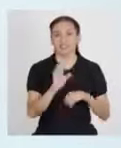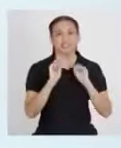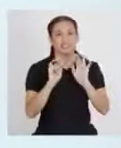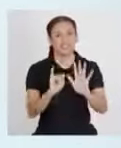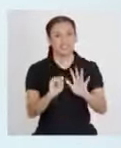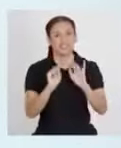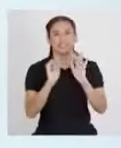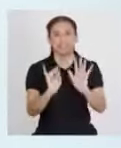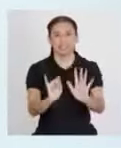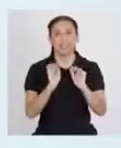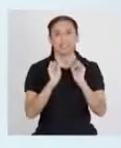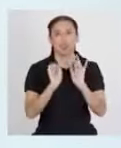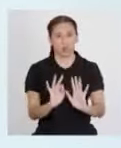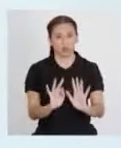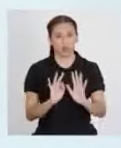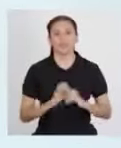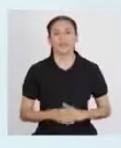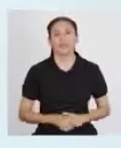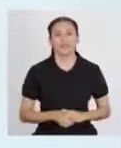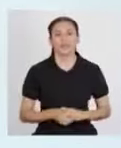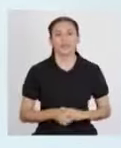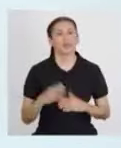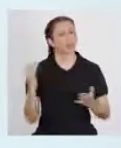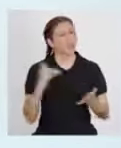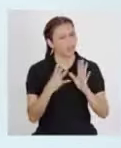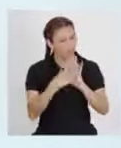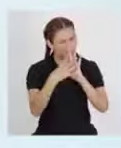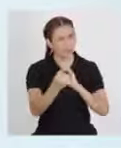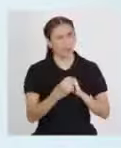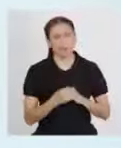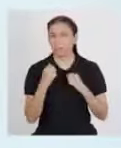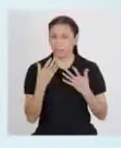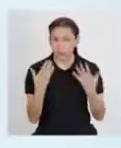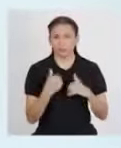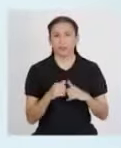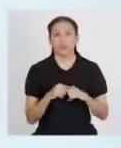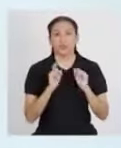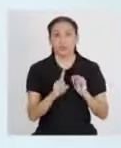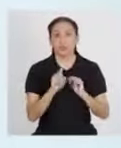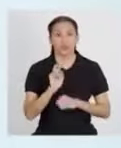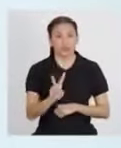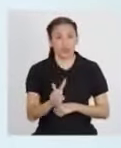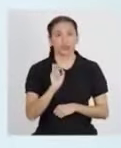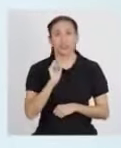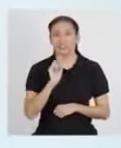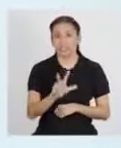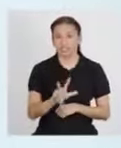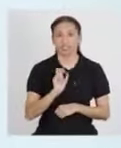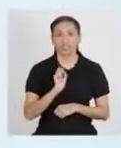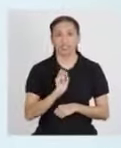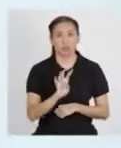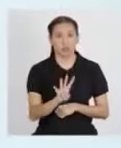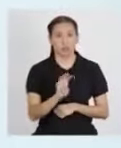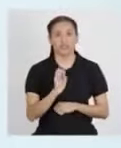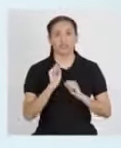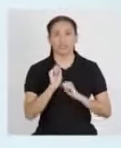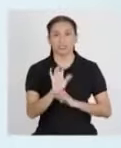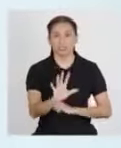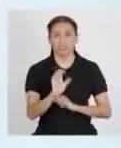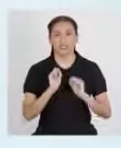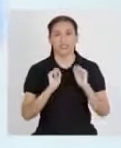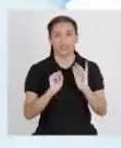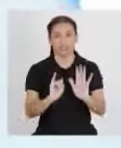Una más. Siete y va. Un, dos, tres,